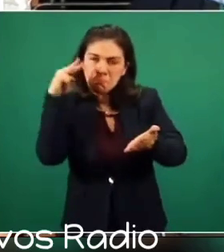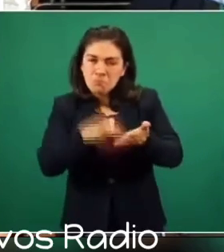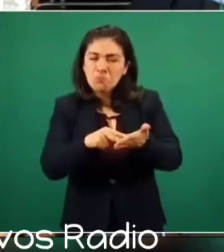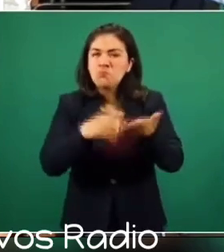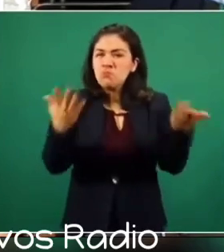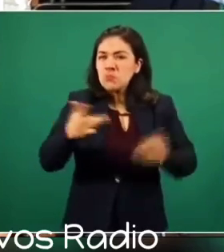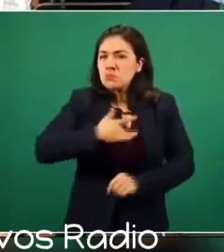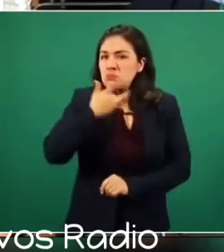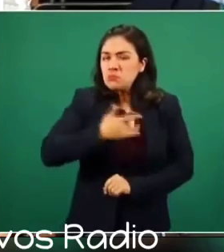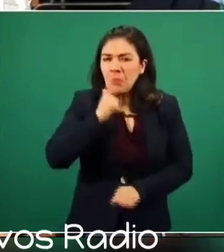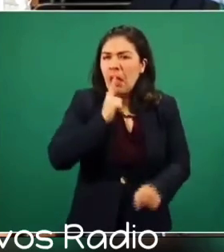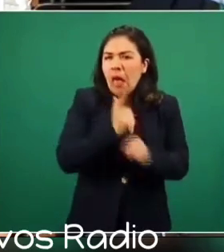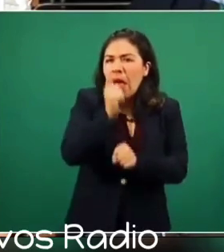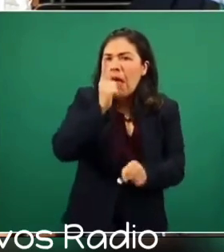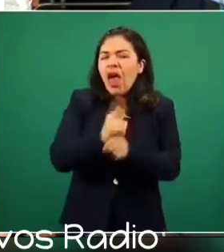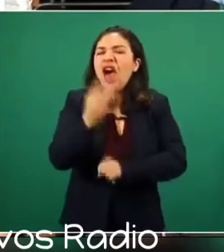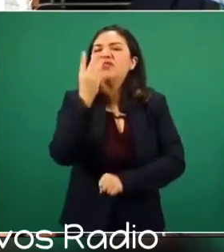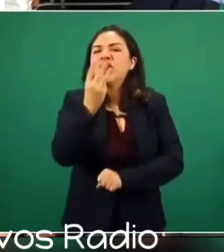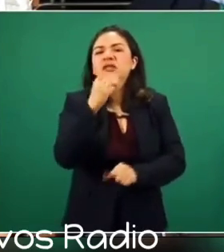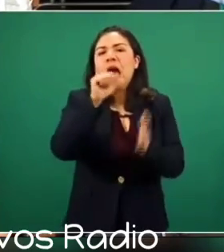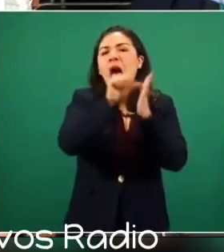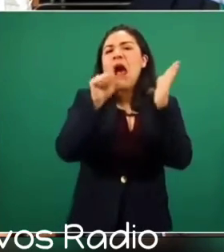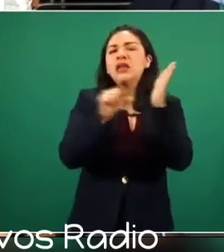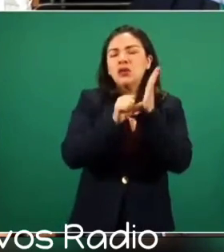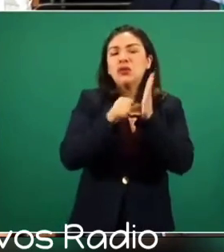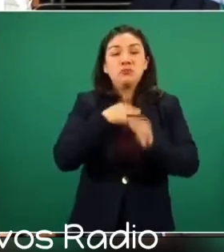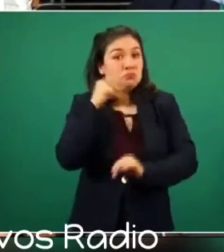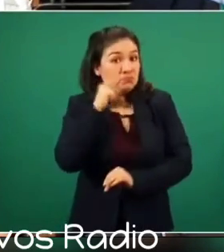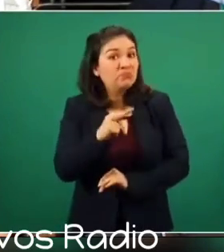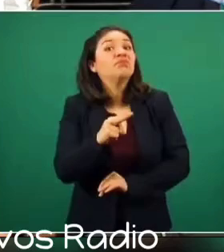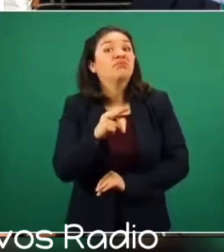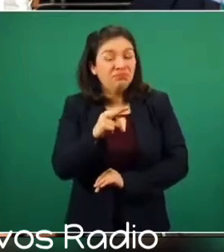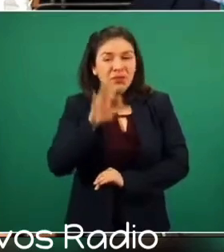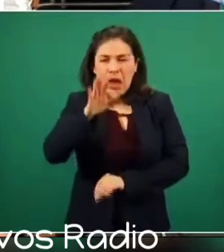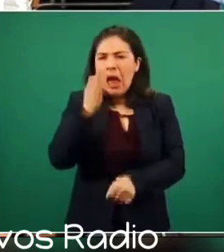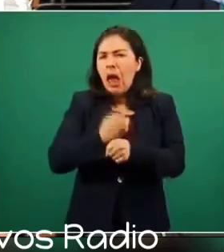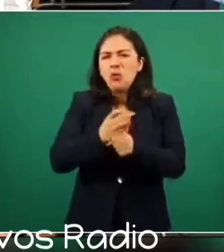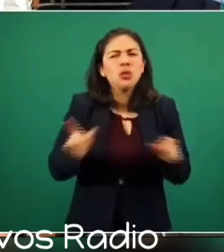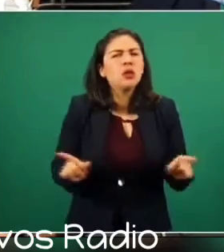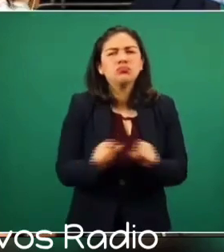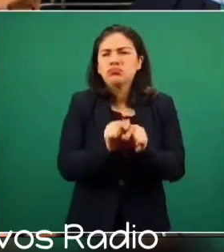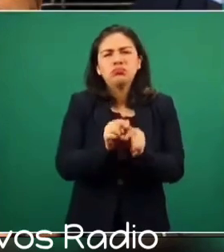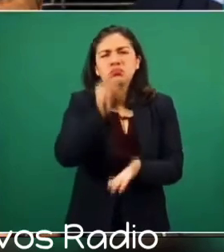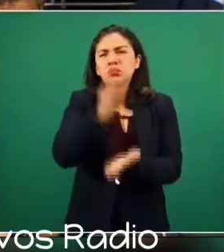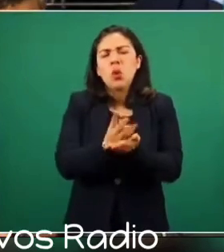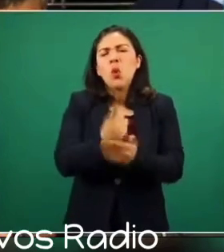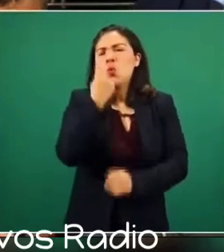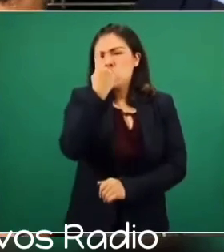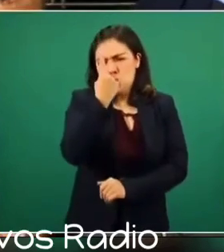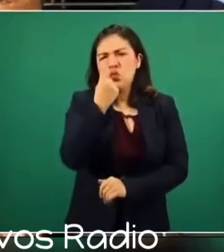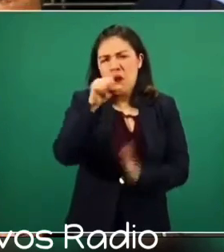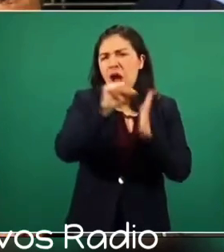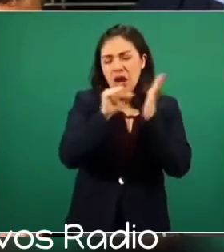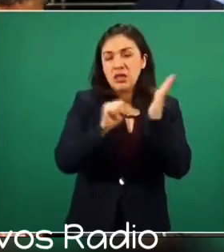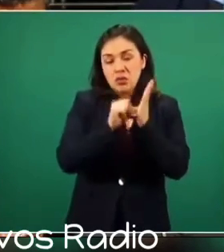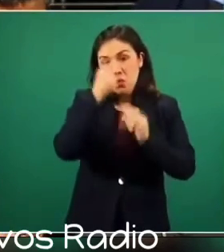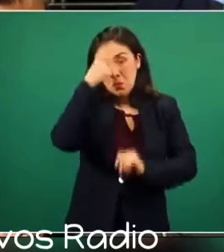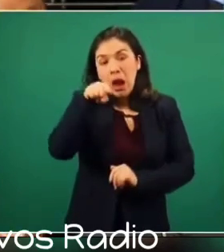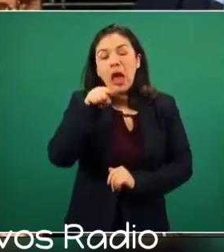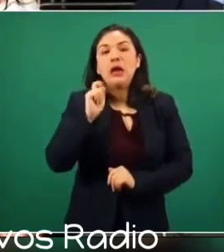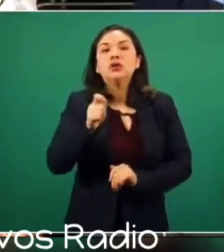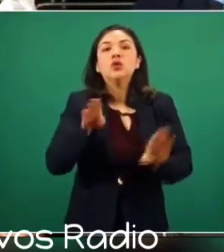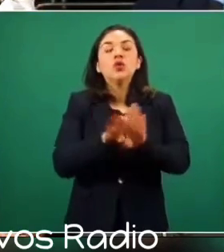pues bueno, por lo menos encontramos tres artículos que nos ocupan. Nada más vamos a mencionar o le voy a mencionar a más uno para que